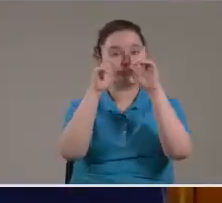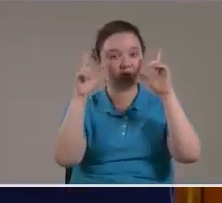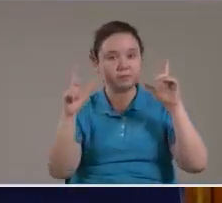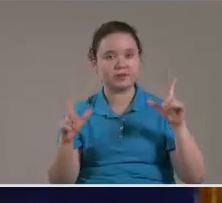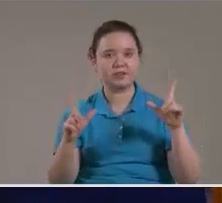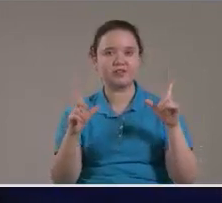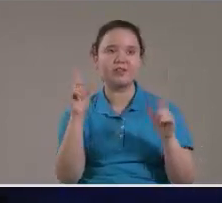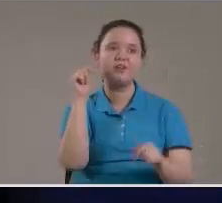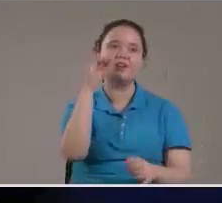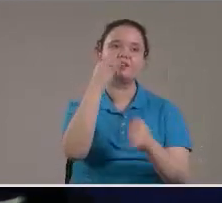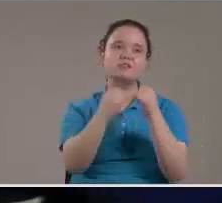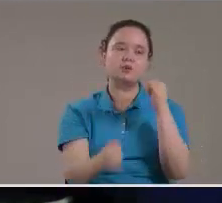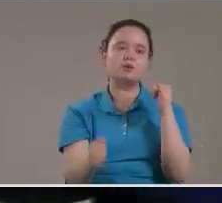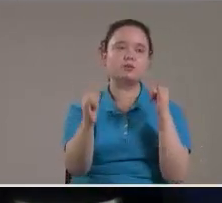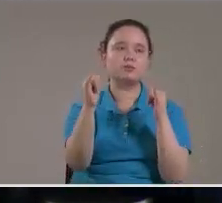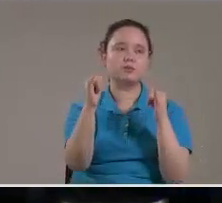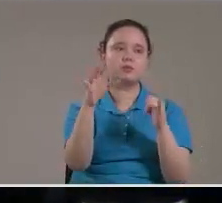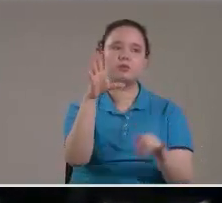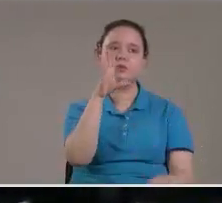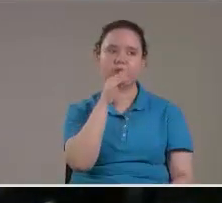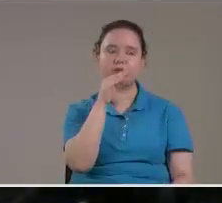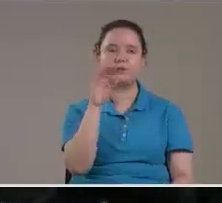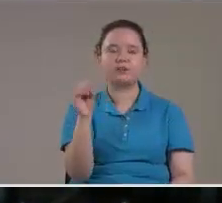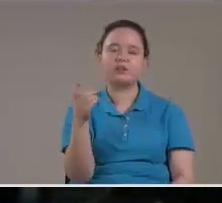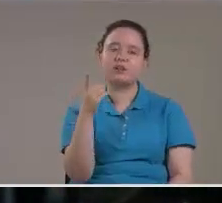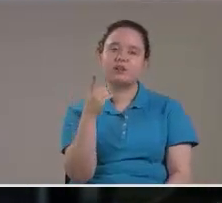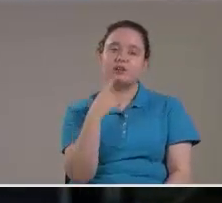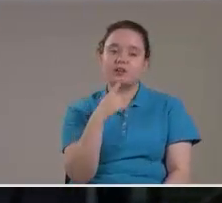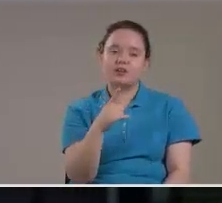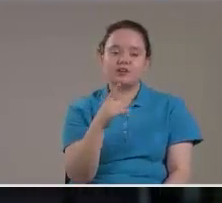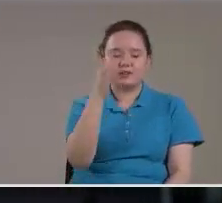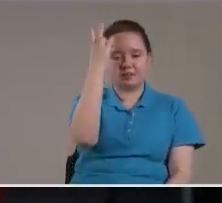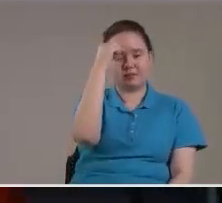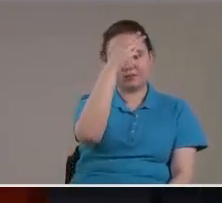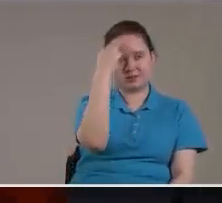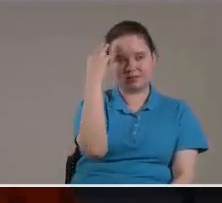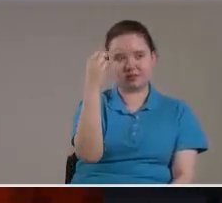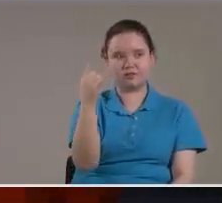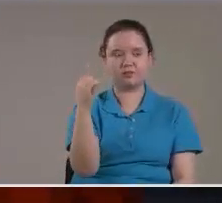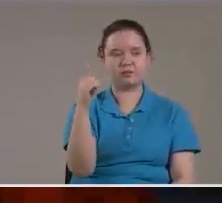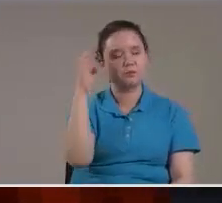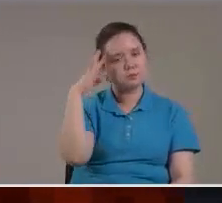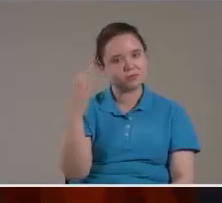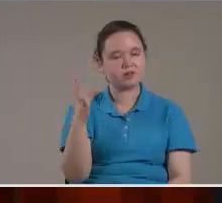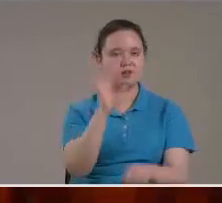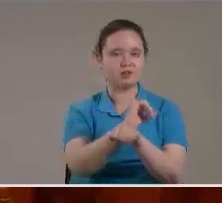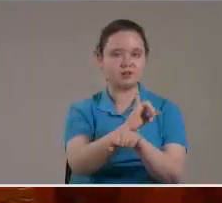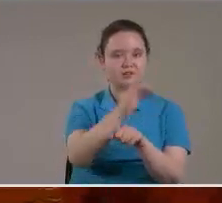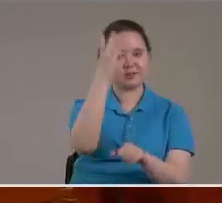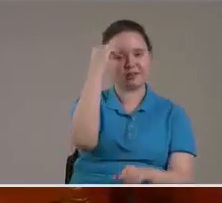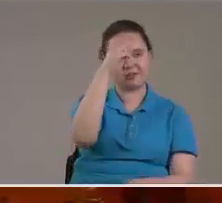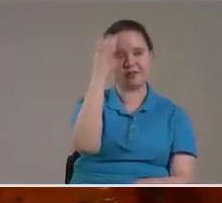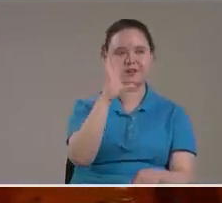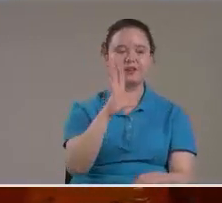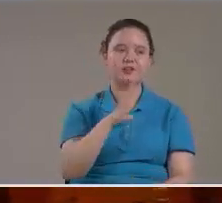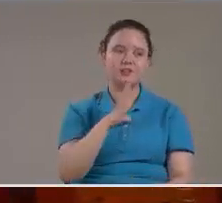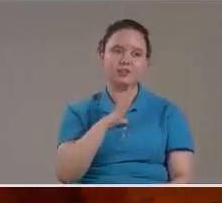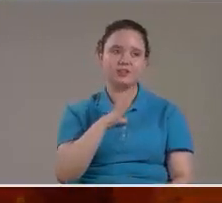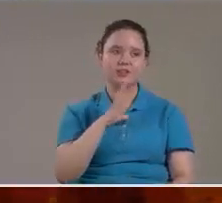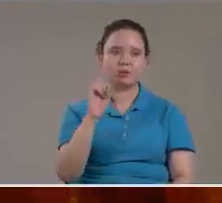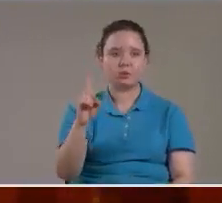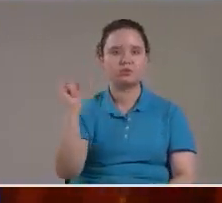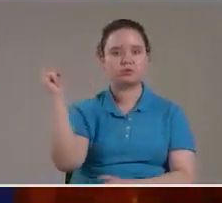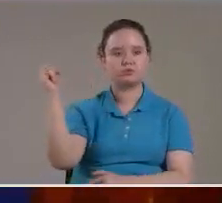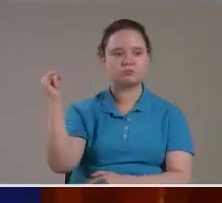comentario que le hice de lo del Vaticano Porque la iglesia católica tiene un culto al sol